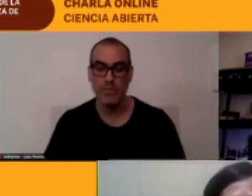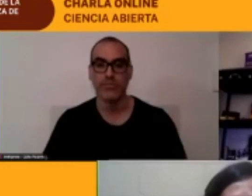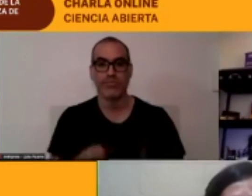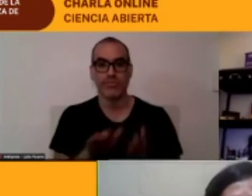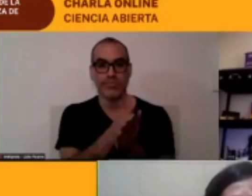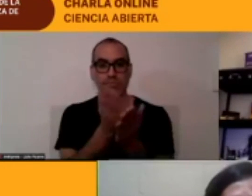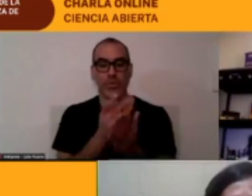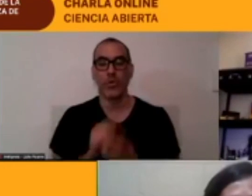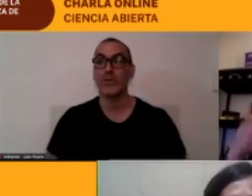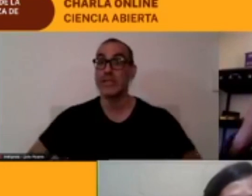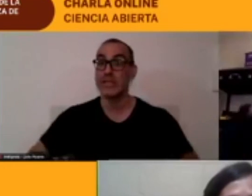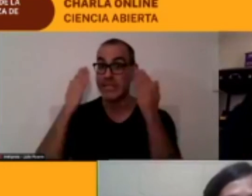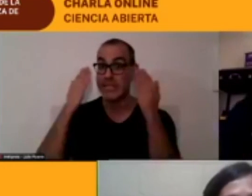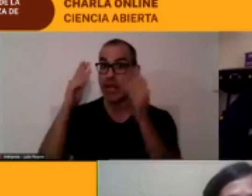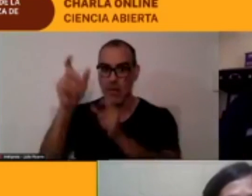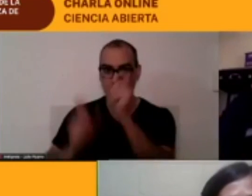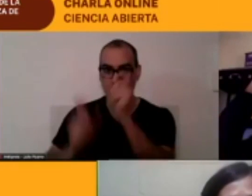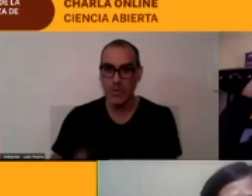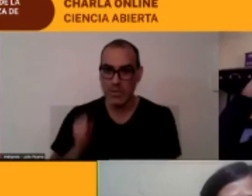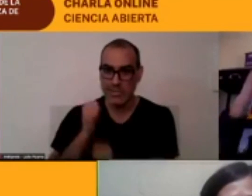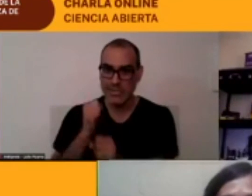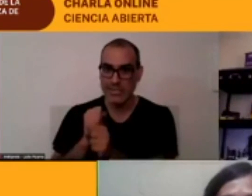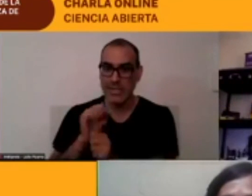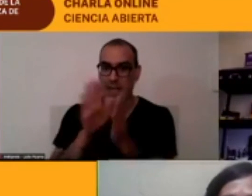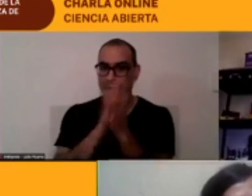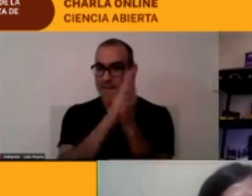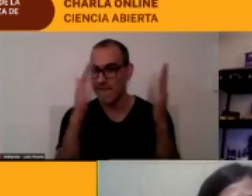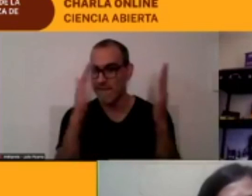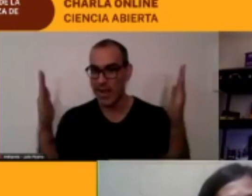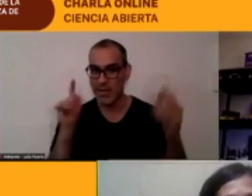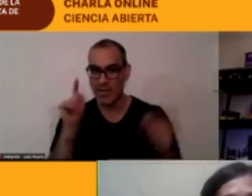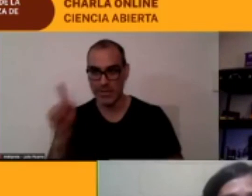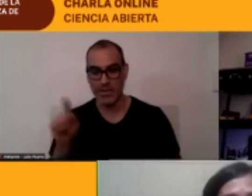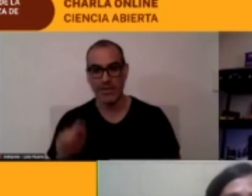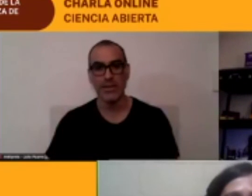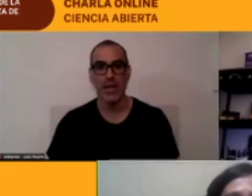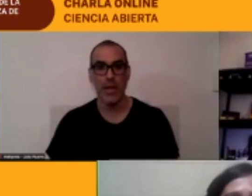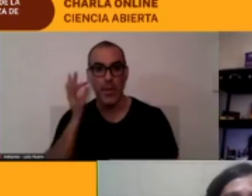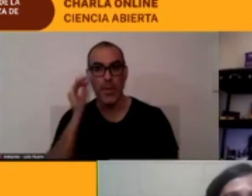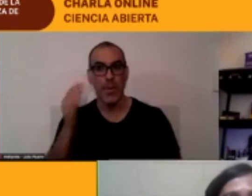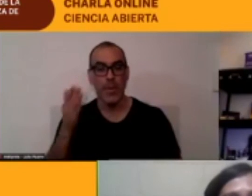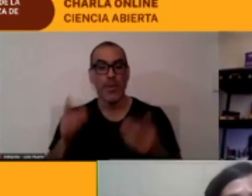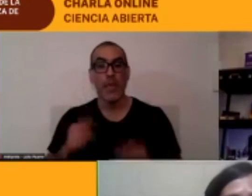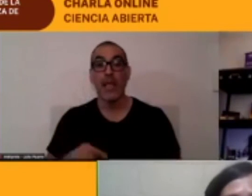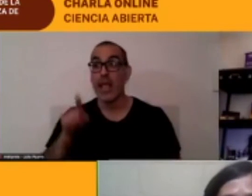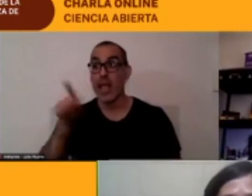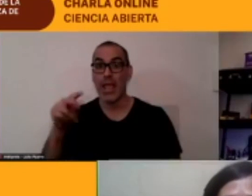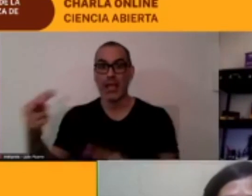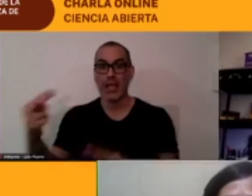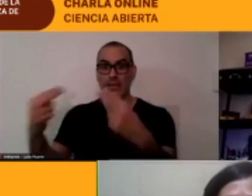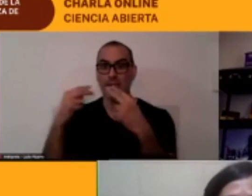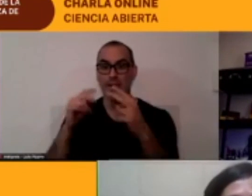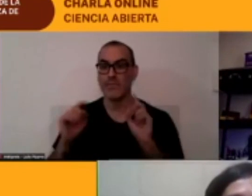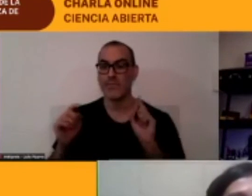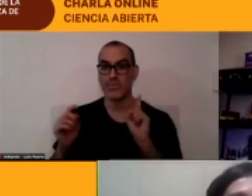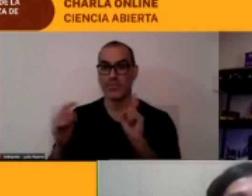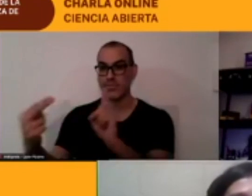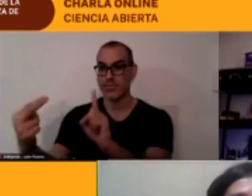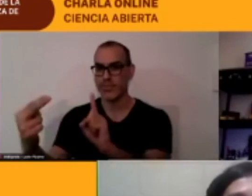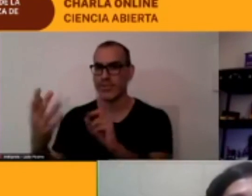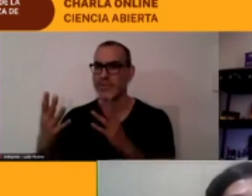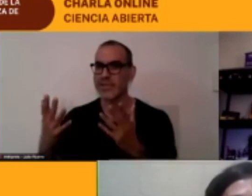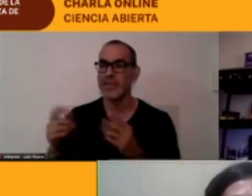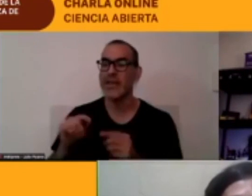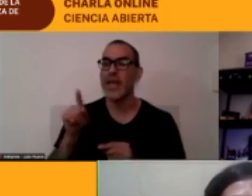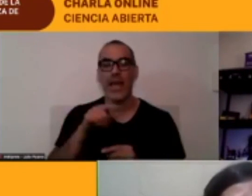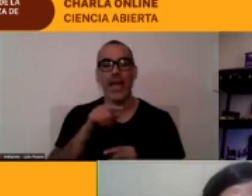de la biblioteca principal que ya siempre me veían y me llevaban el libro del teclito porque es un libro del 1890